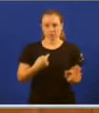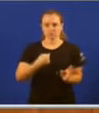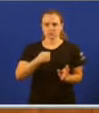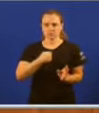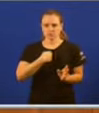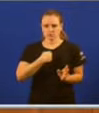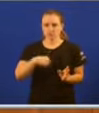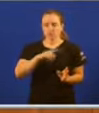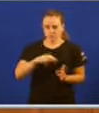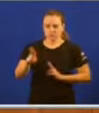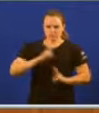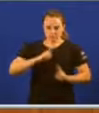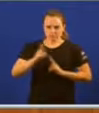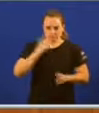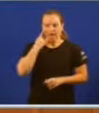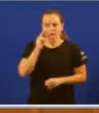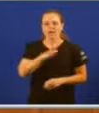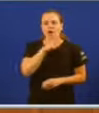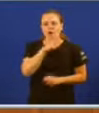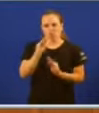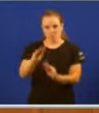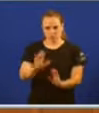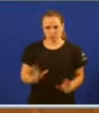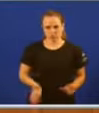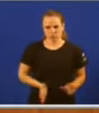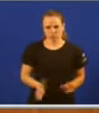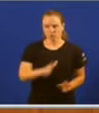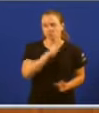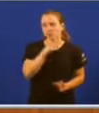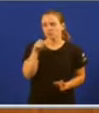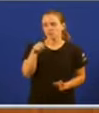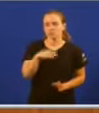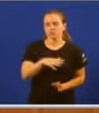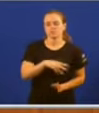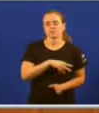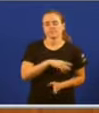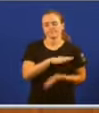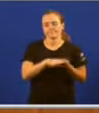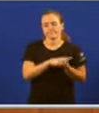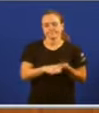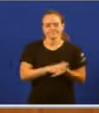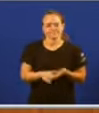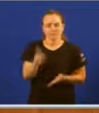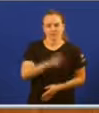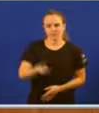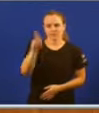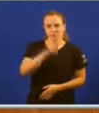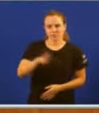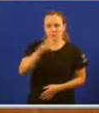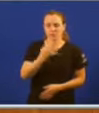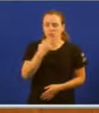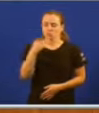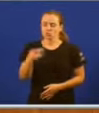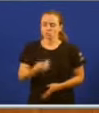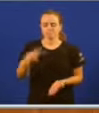non na réplica e nos argumentos que vostedes utilizan de maneira reiterada, e cando hai un argumento e non lle dan a razón,